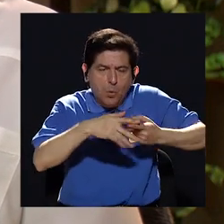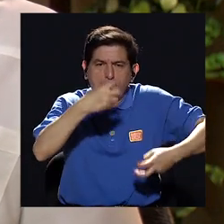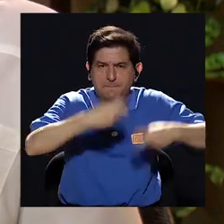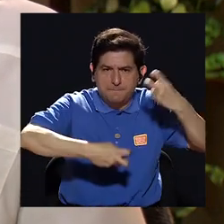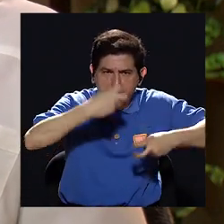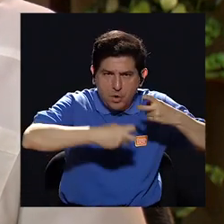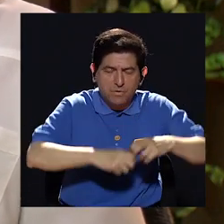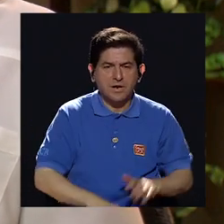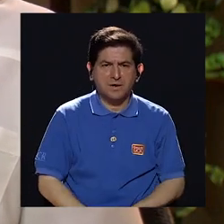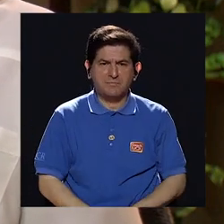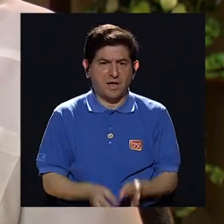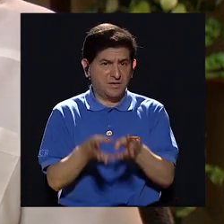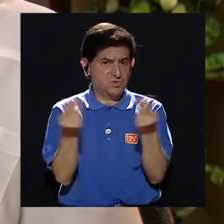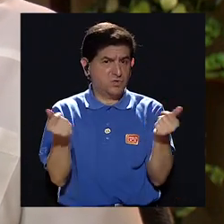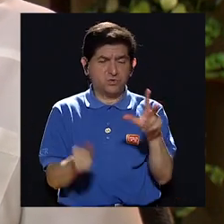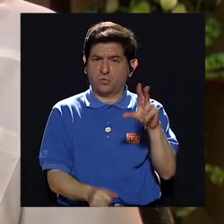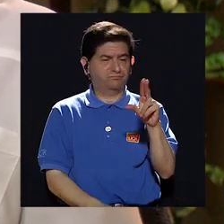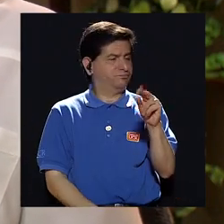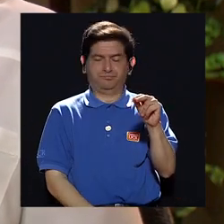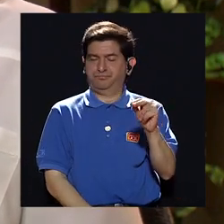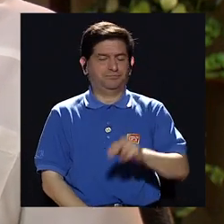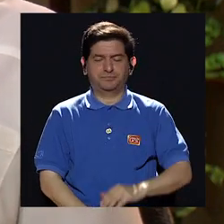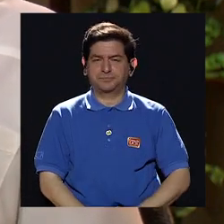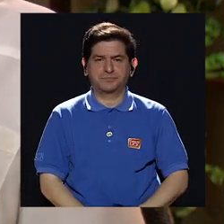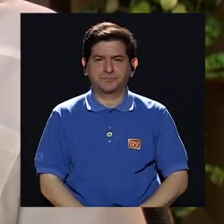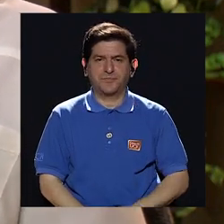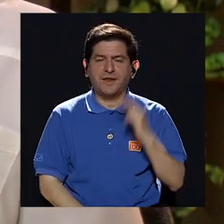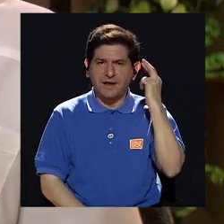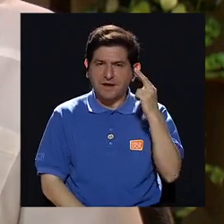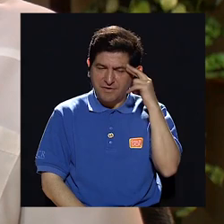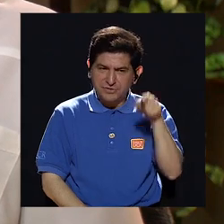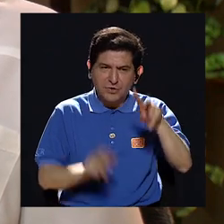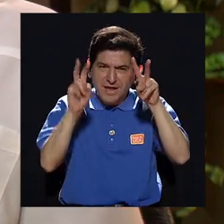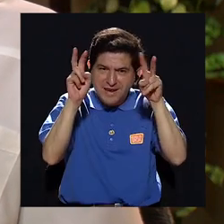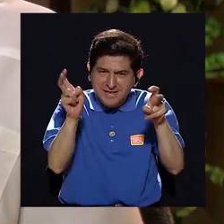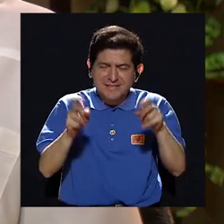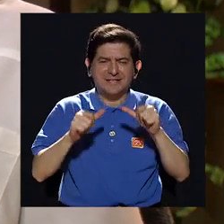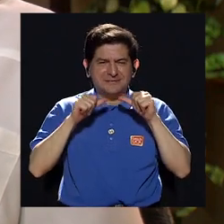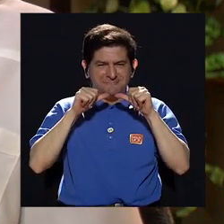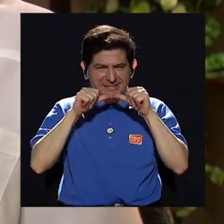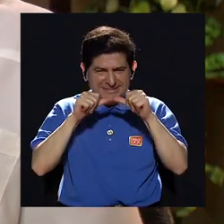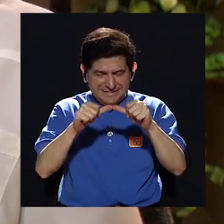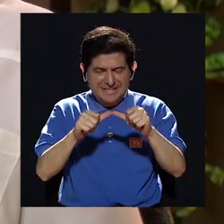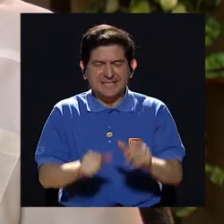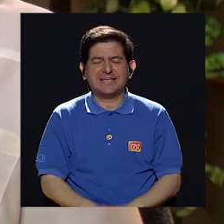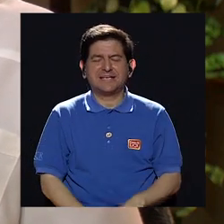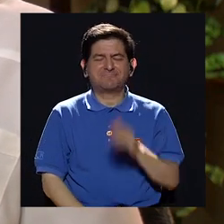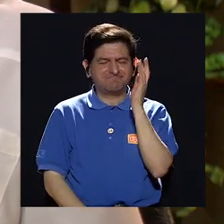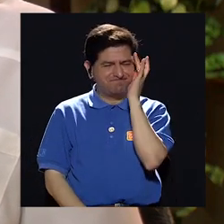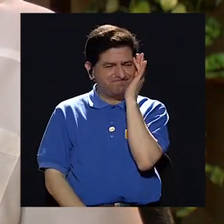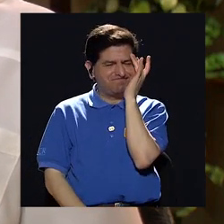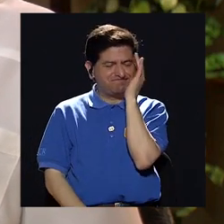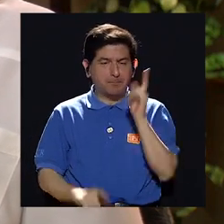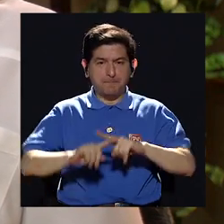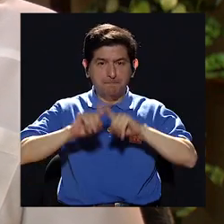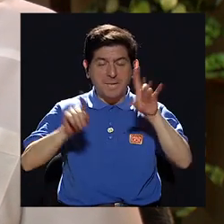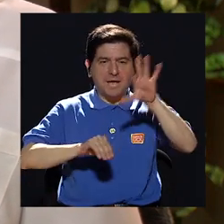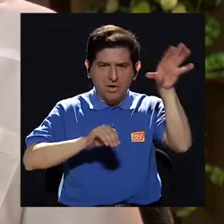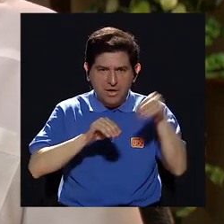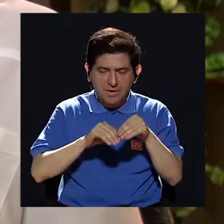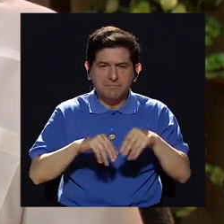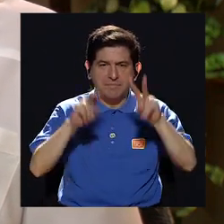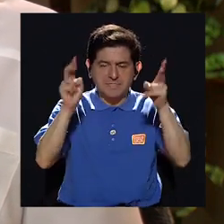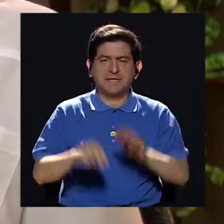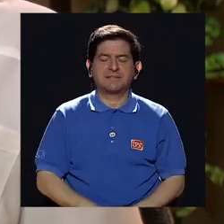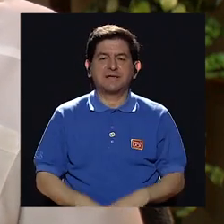el conflicto todavía no han sido superadas y por lo tanto en esos temas todavía tenemos unas grandes preocupaciones. Pero además vamos